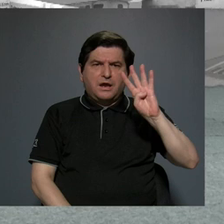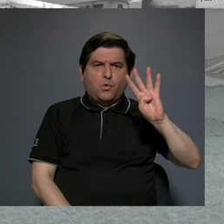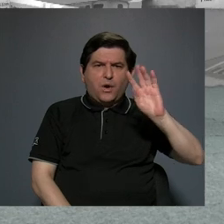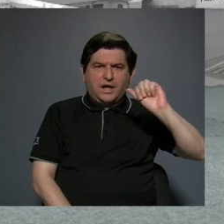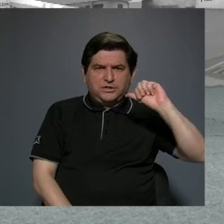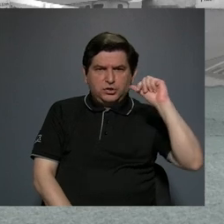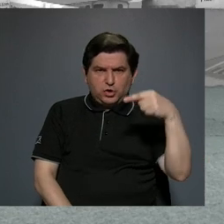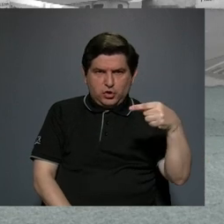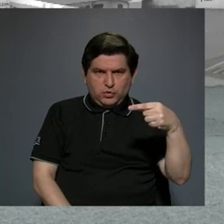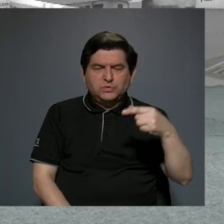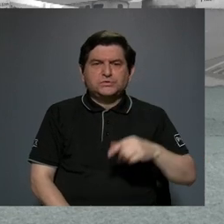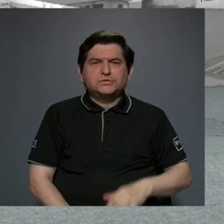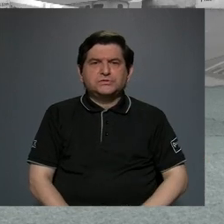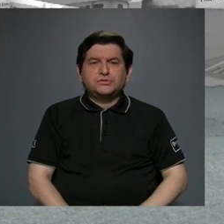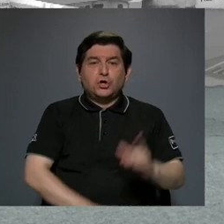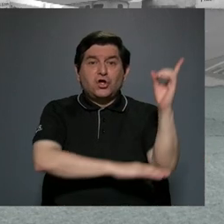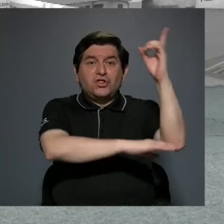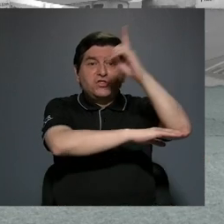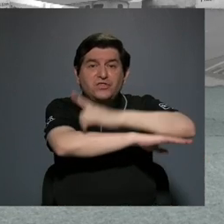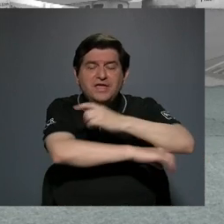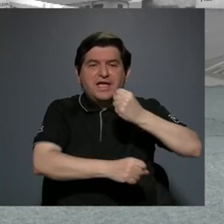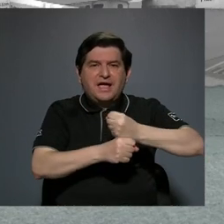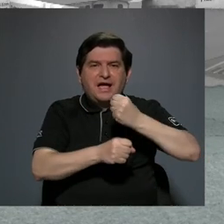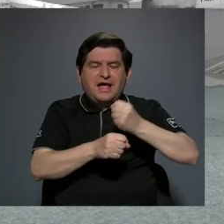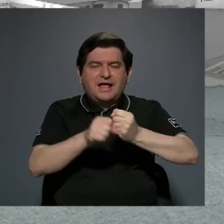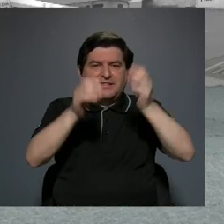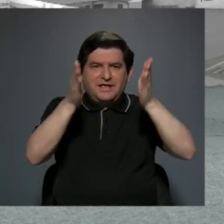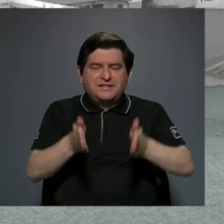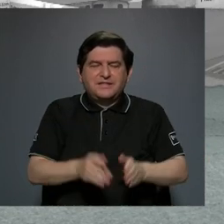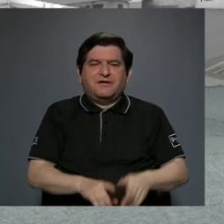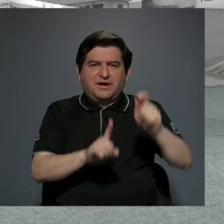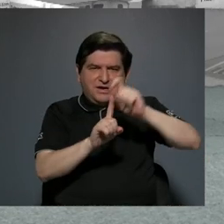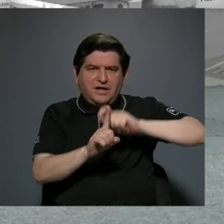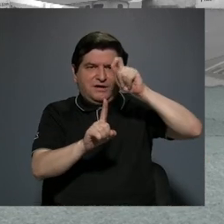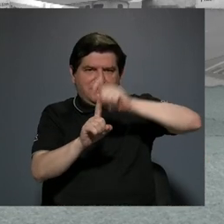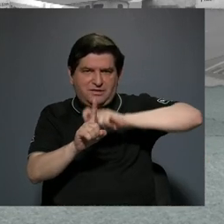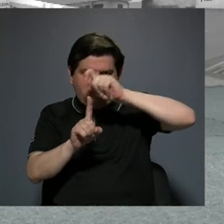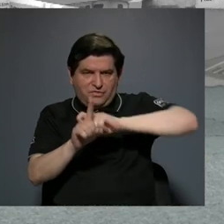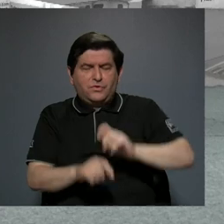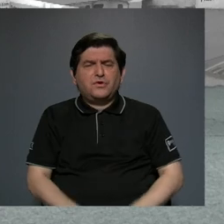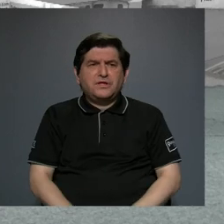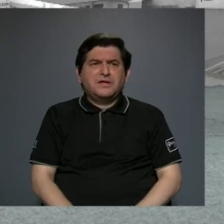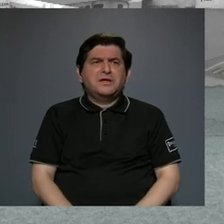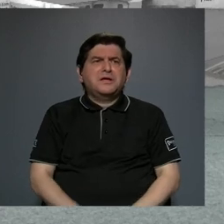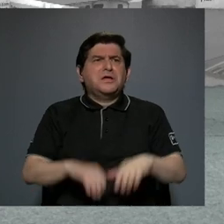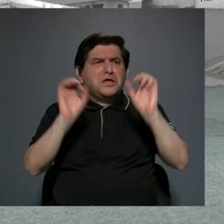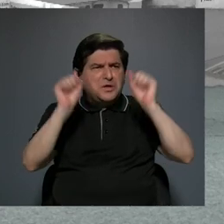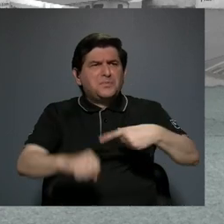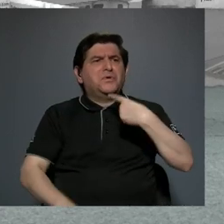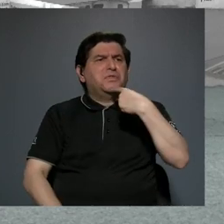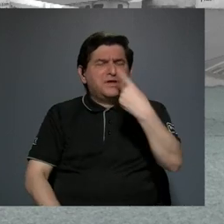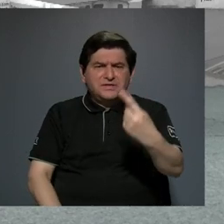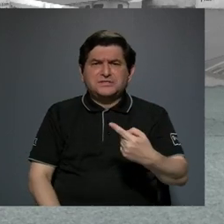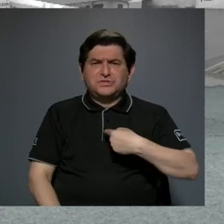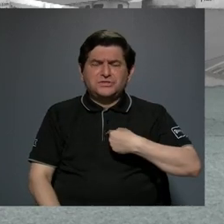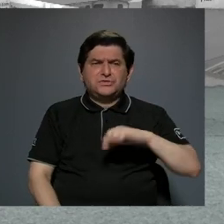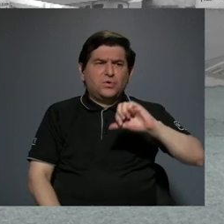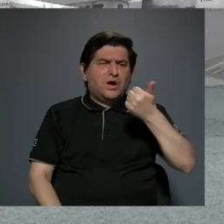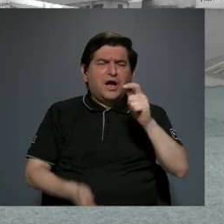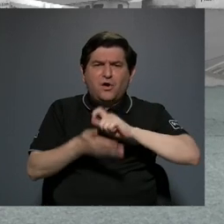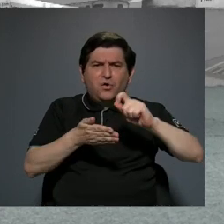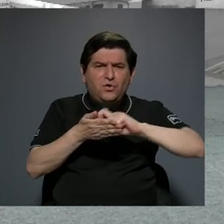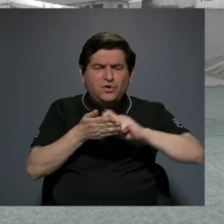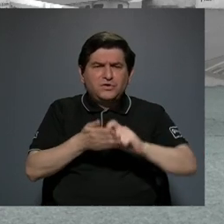agosto como Día del Trabajador Bananero. Y así podríais citar otros autores,